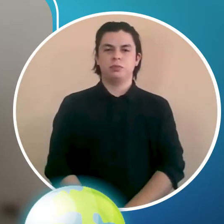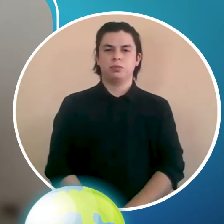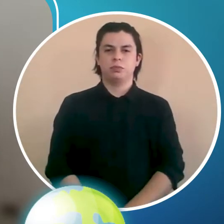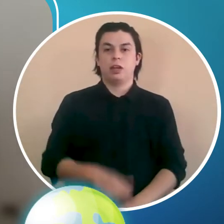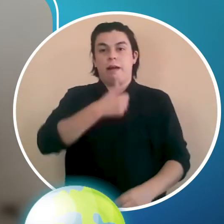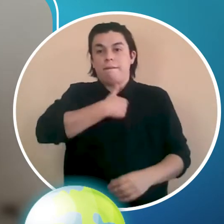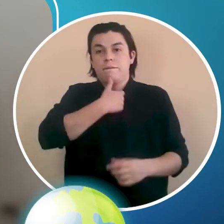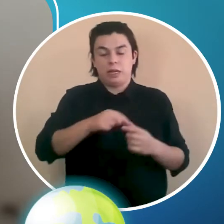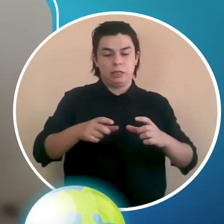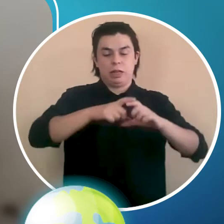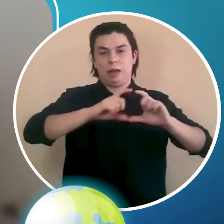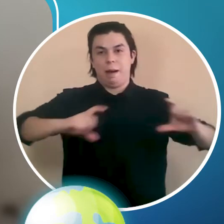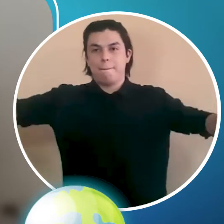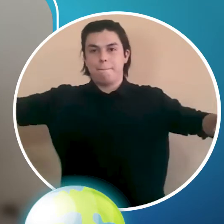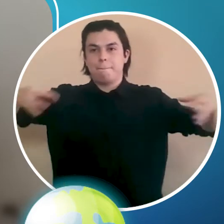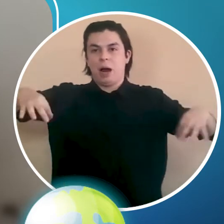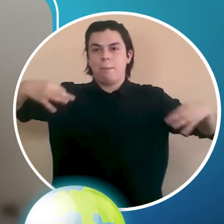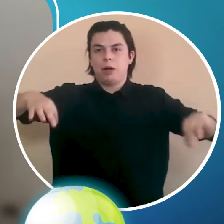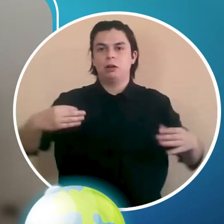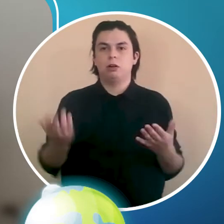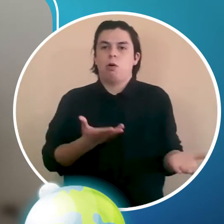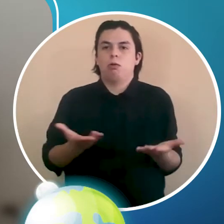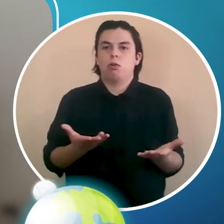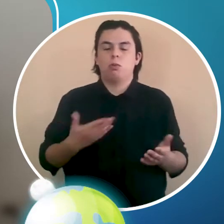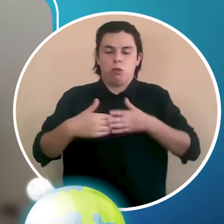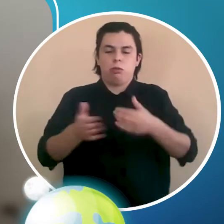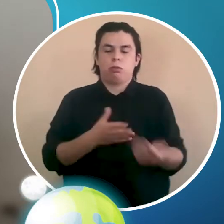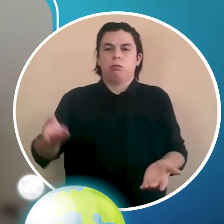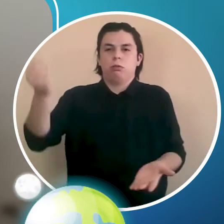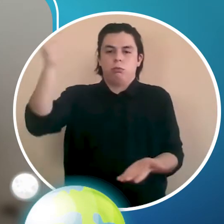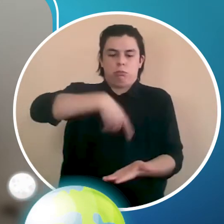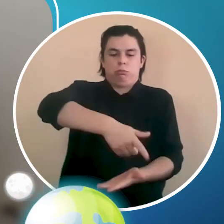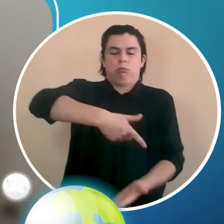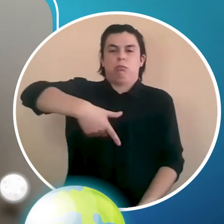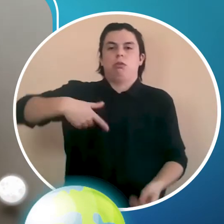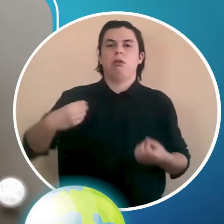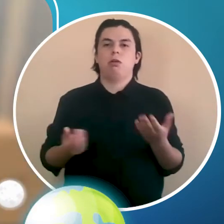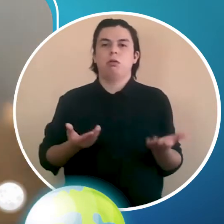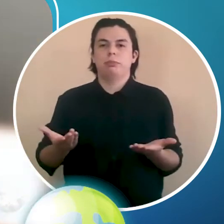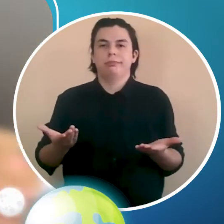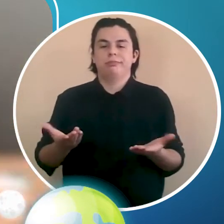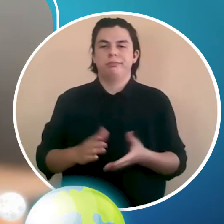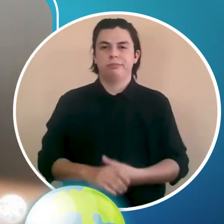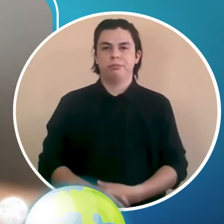para poder registrarlo, ¿cierto? Porque si no, ¿dónde va a quedar registrado nuestro terremoto?